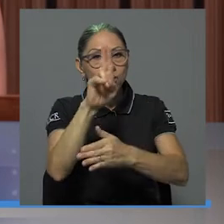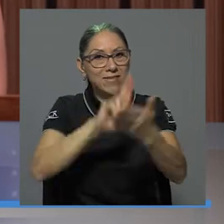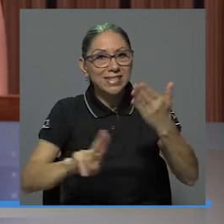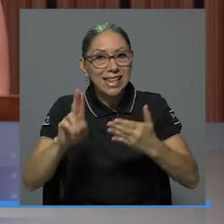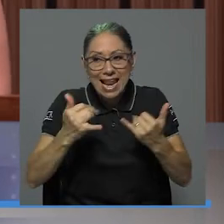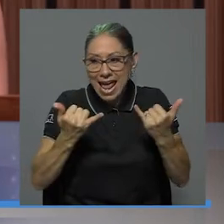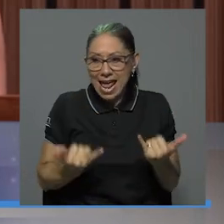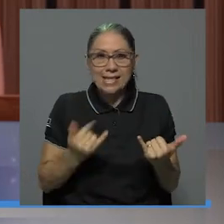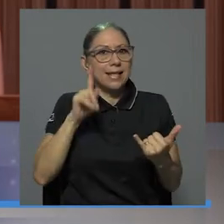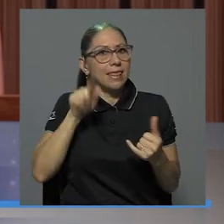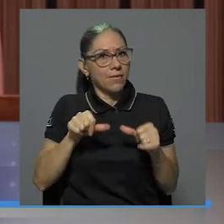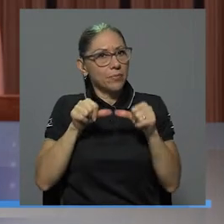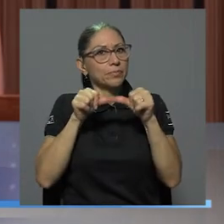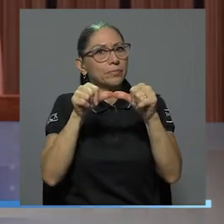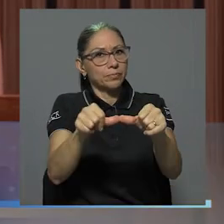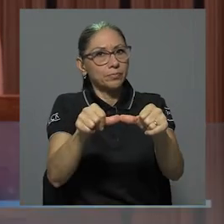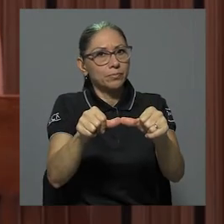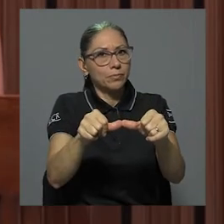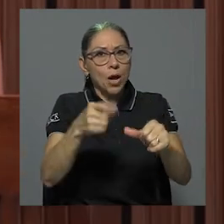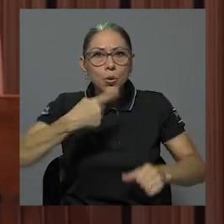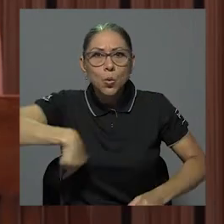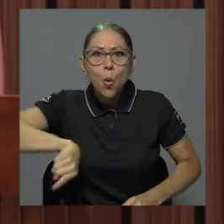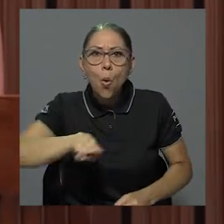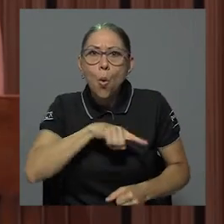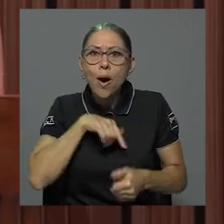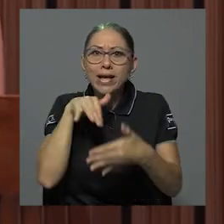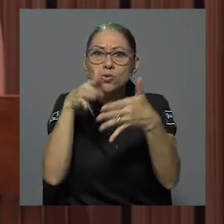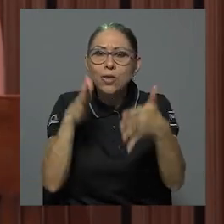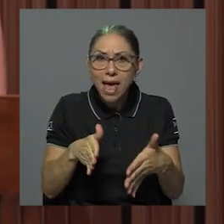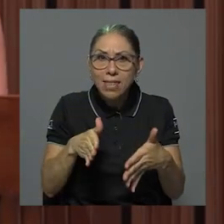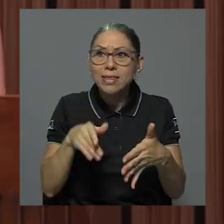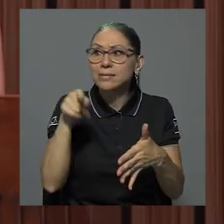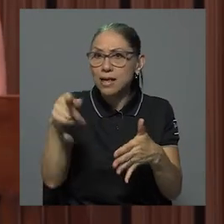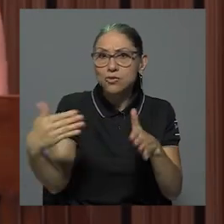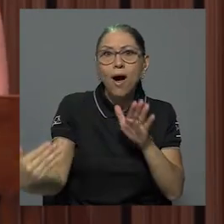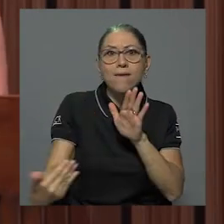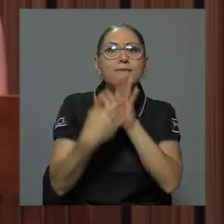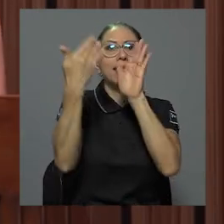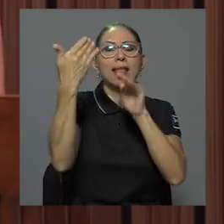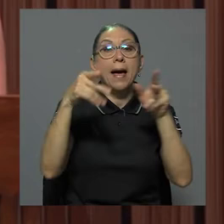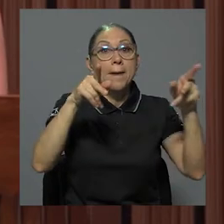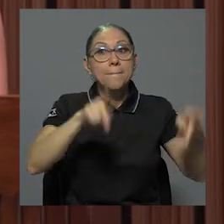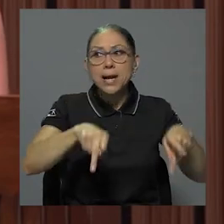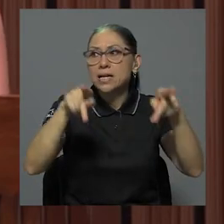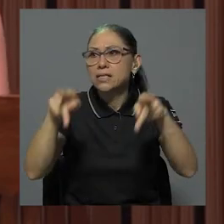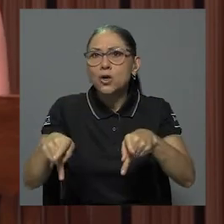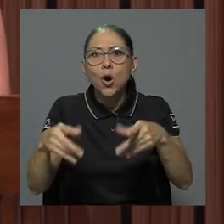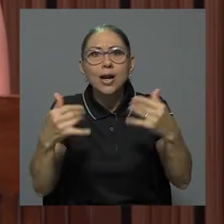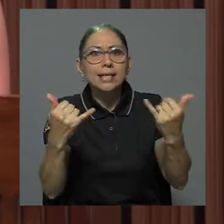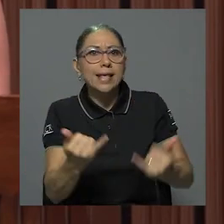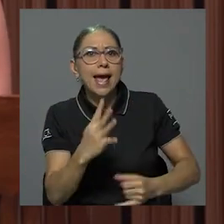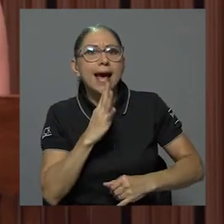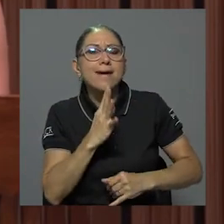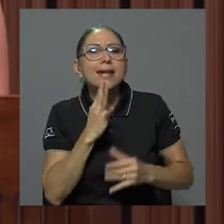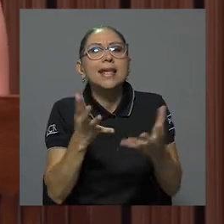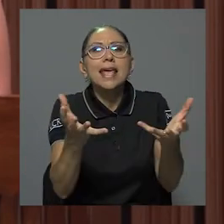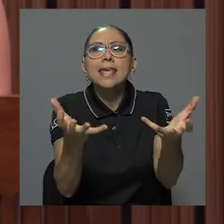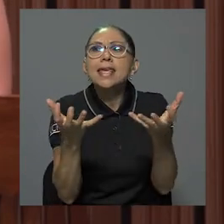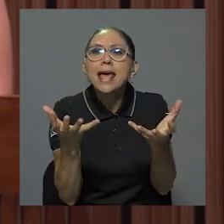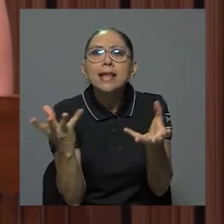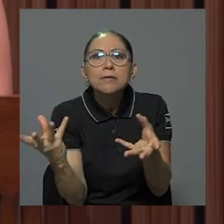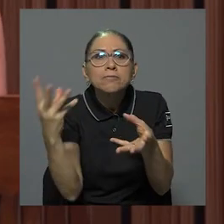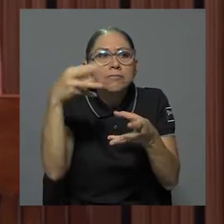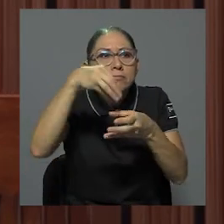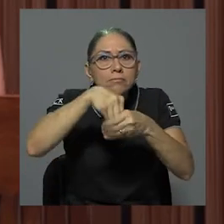siendo. Esto es algo que como estudiantes realmente nos afecta. Personas que estén hablando sobre querer ingerir en la